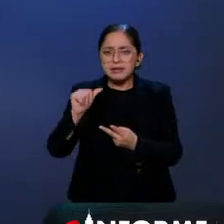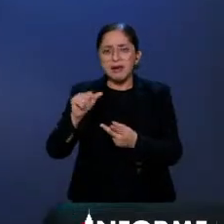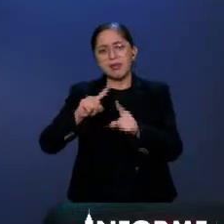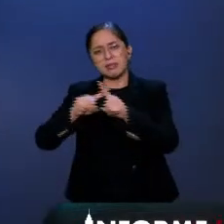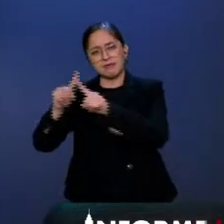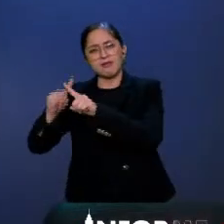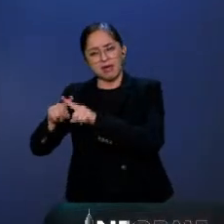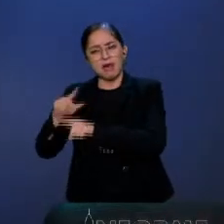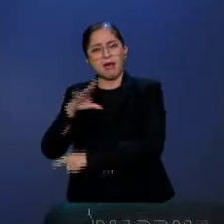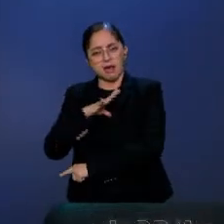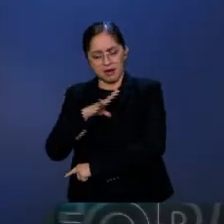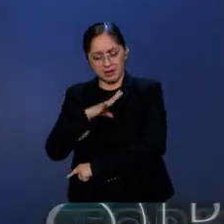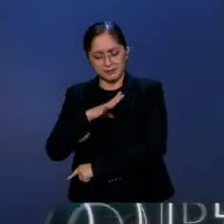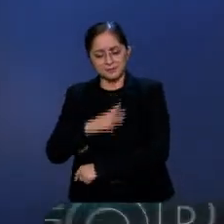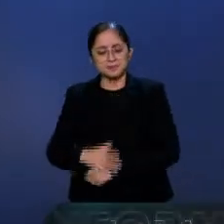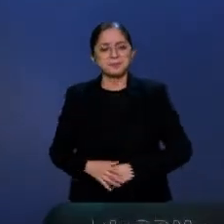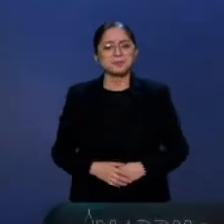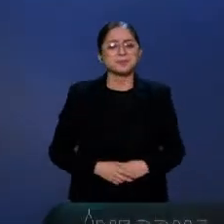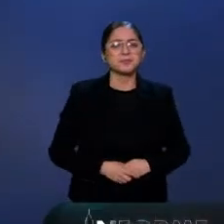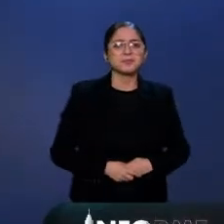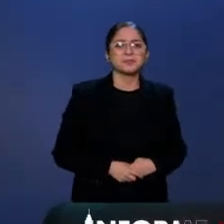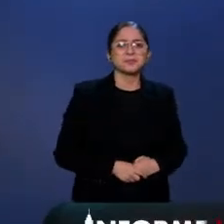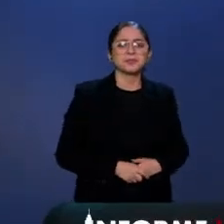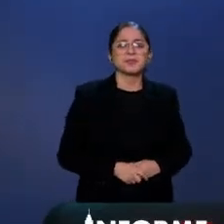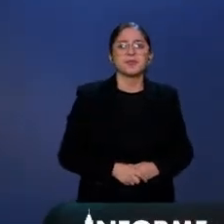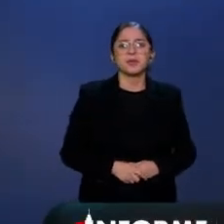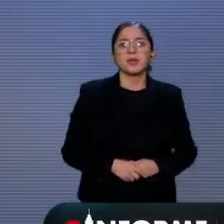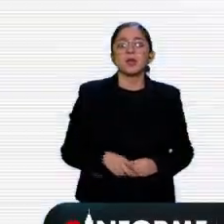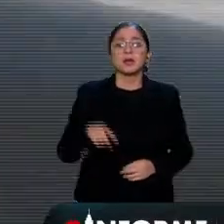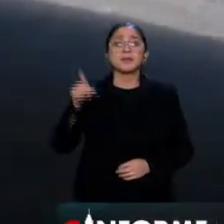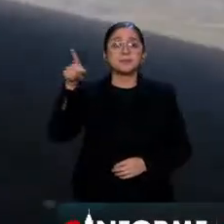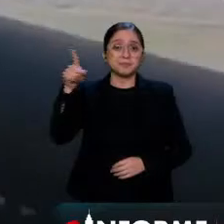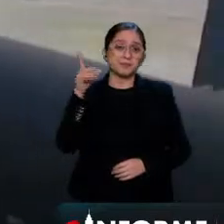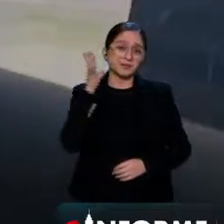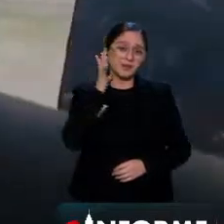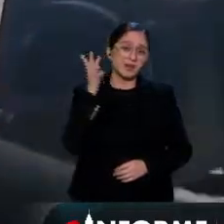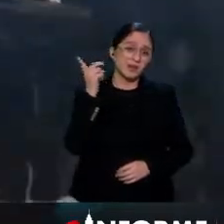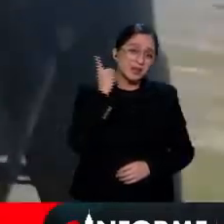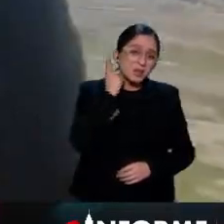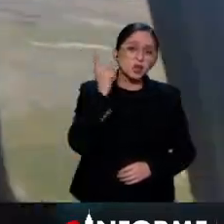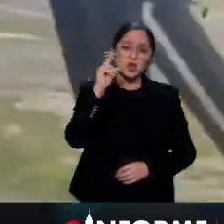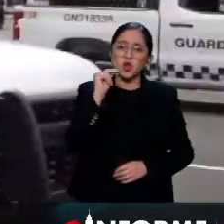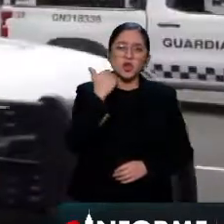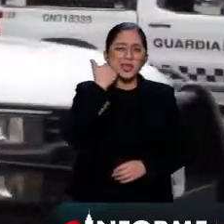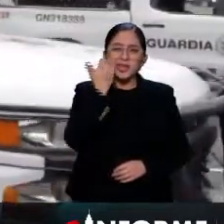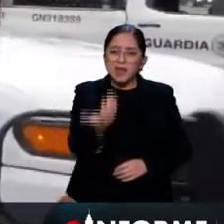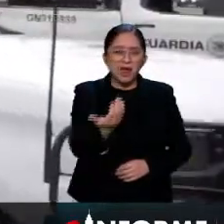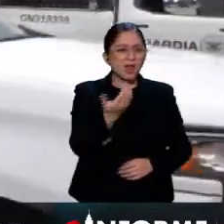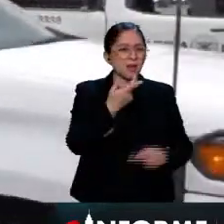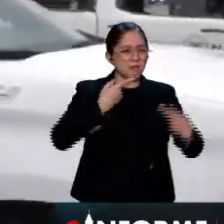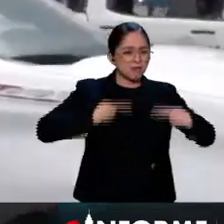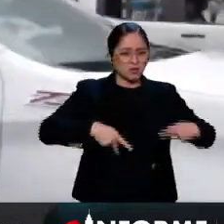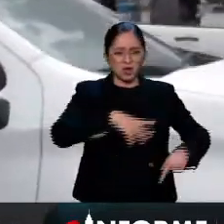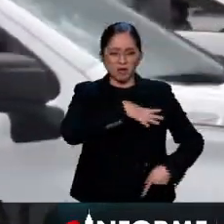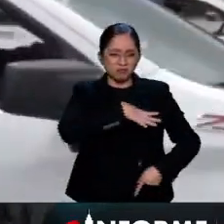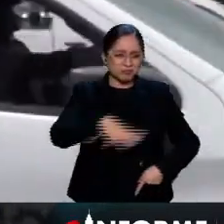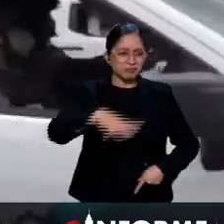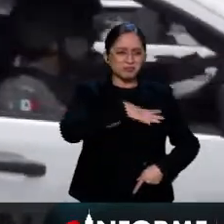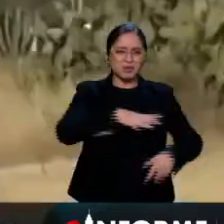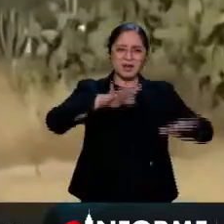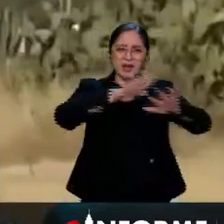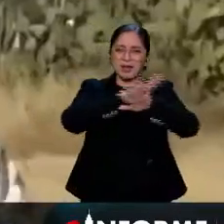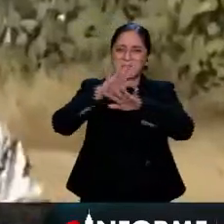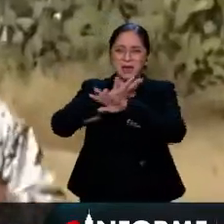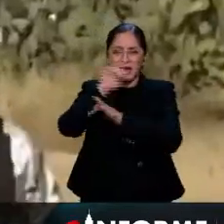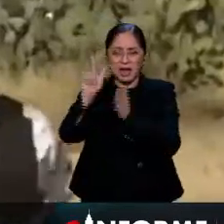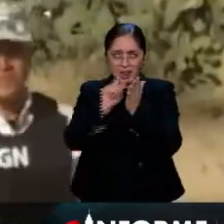Y en medio de la moratoria constitucional que mantiene la oposición en el Congreso para no avalar ninguna reforma del presidente López Obrador, el titular